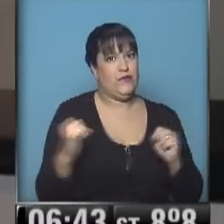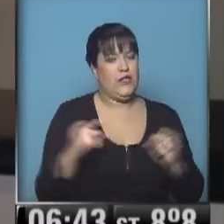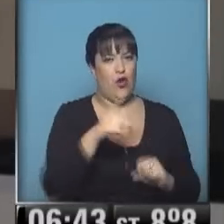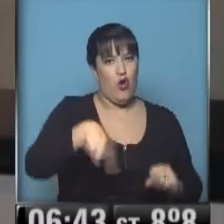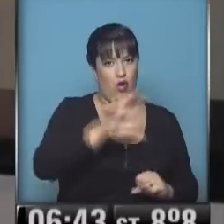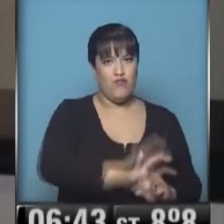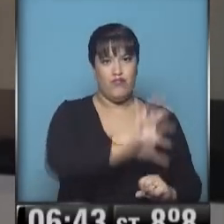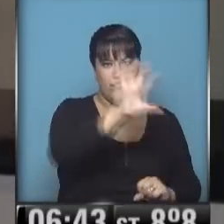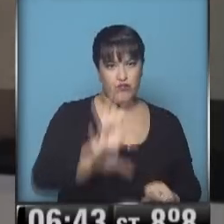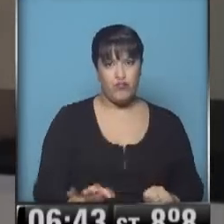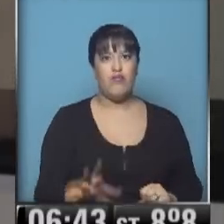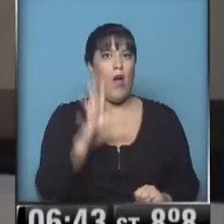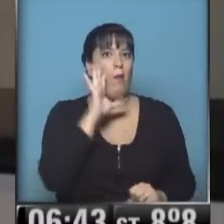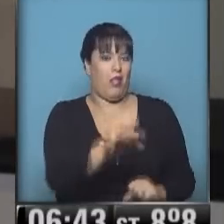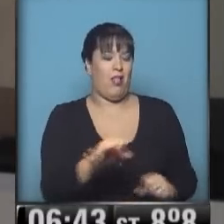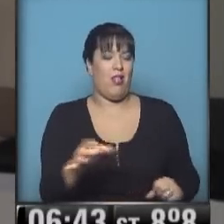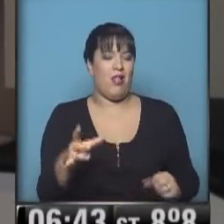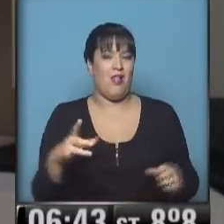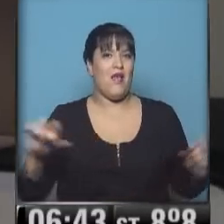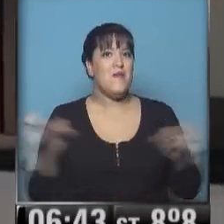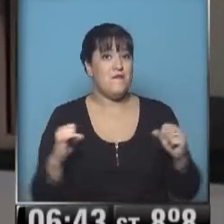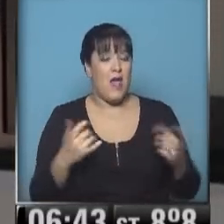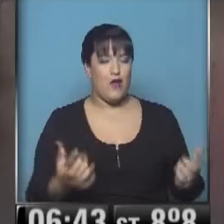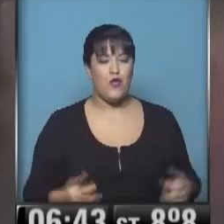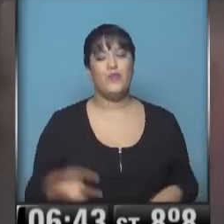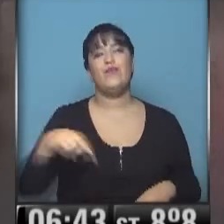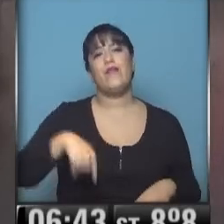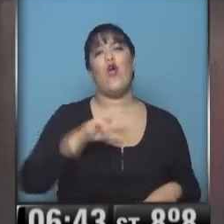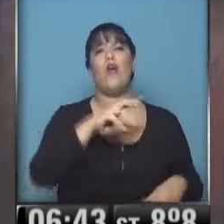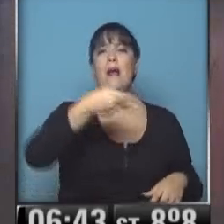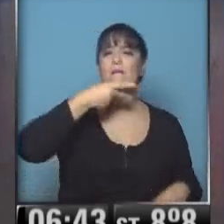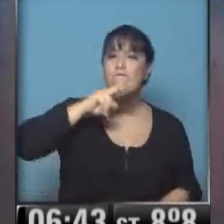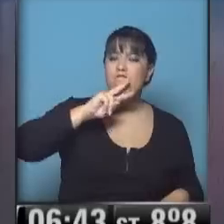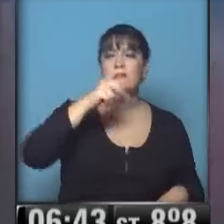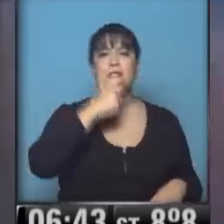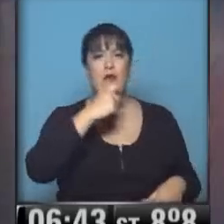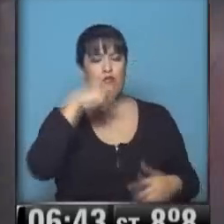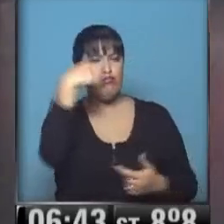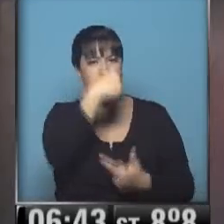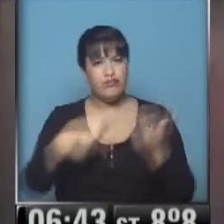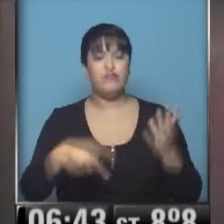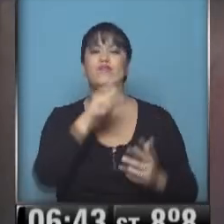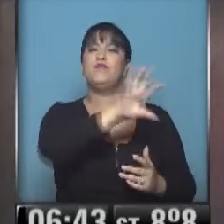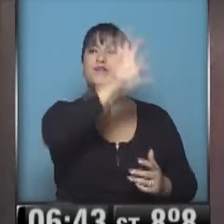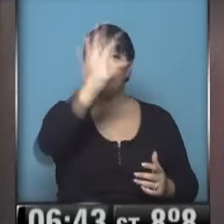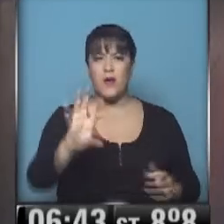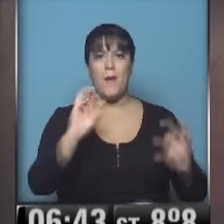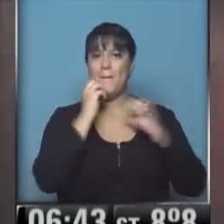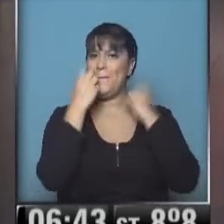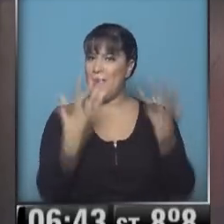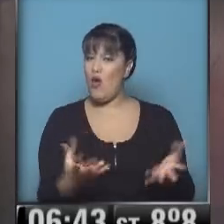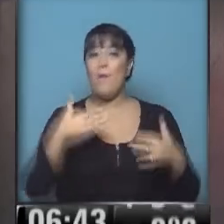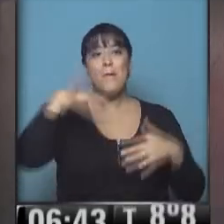Y se está haciendo notar el invierno todavía en toda esta región. Nos vamos a la región de Cuyo. A donde comenzaron a mejorar las condiciones sobre todo en el área